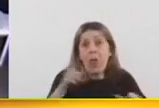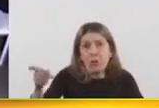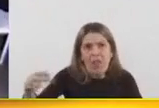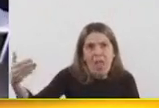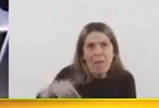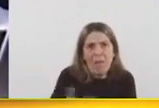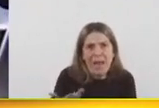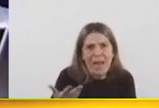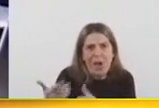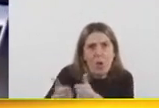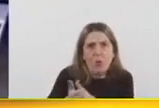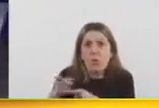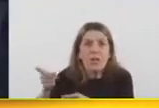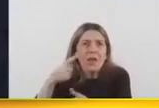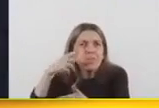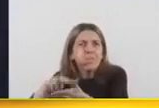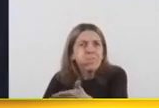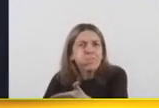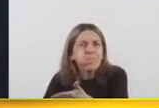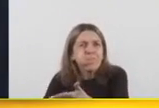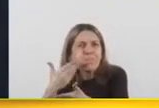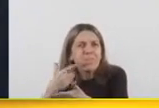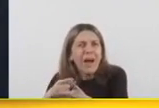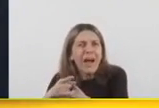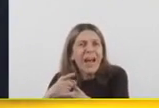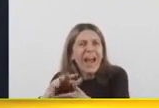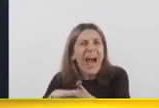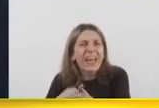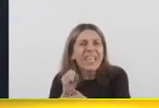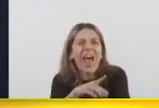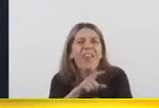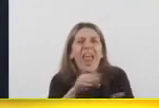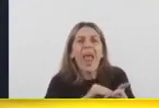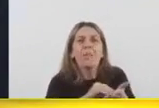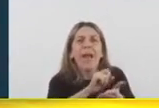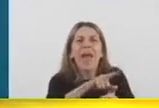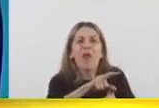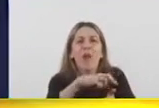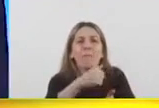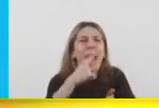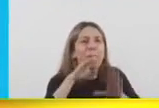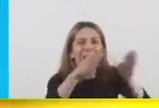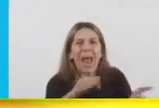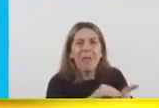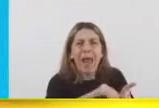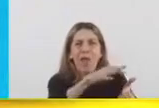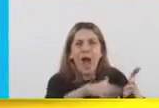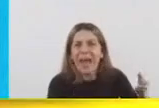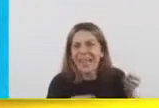Porque ella, que leyó una carta de todos los empleados del PAMI, de algún modo fue